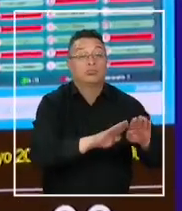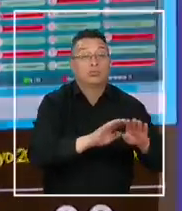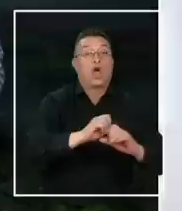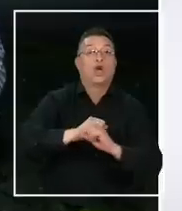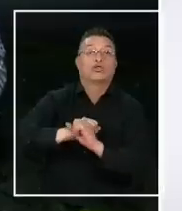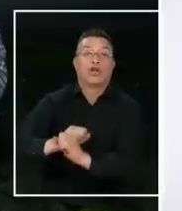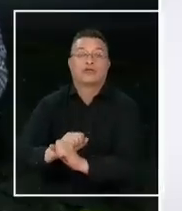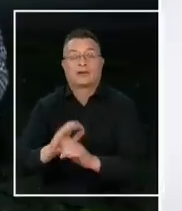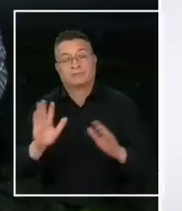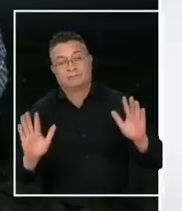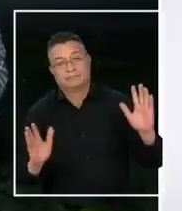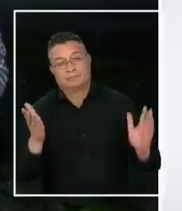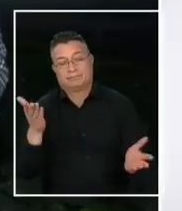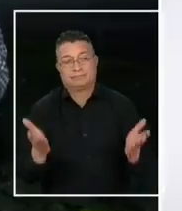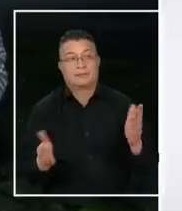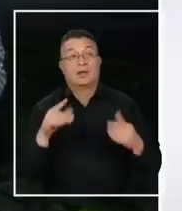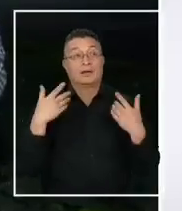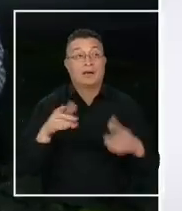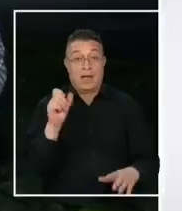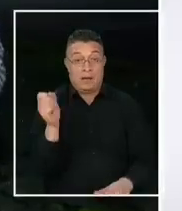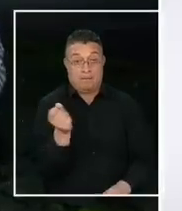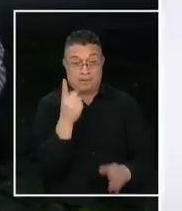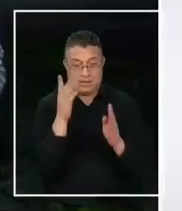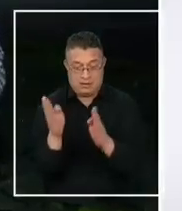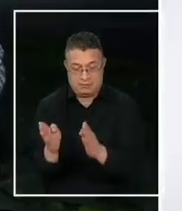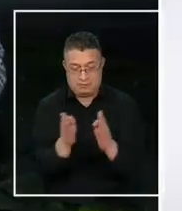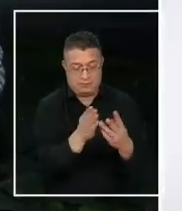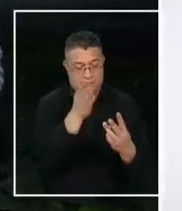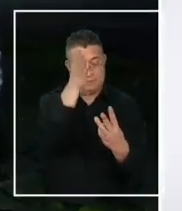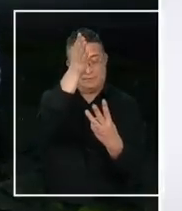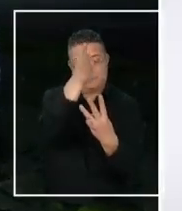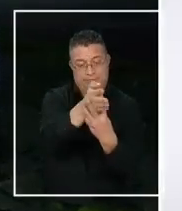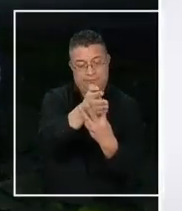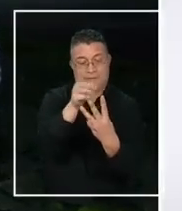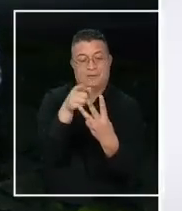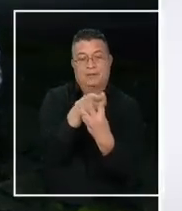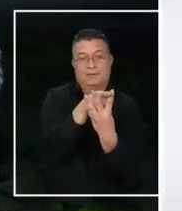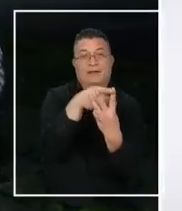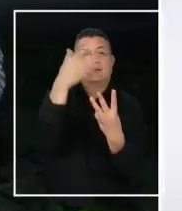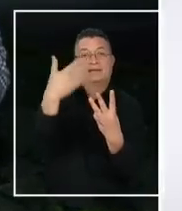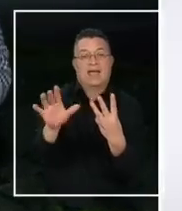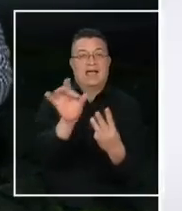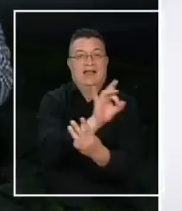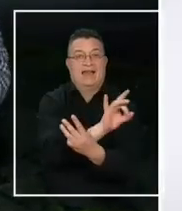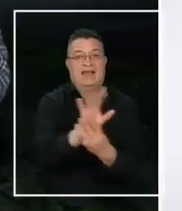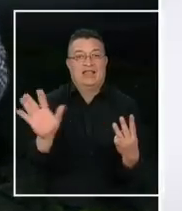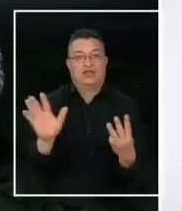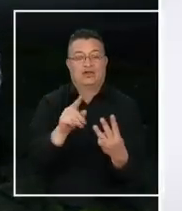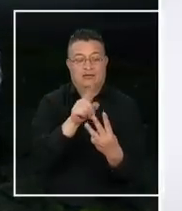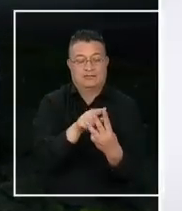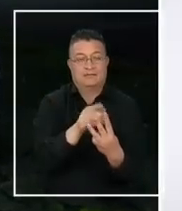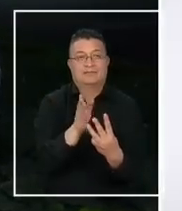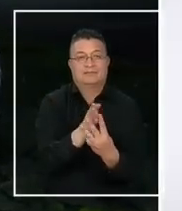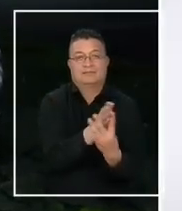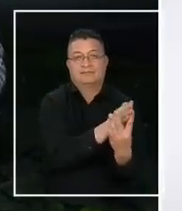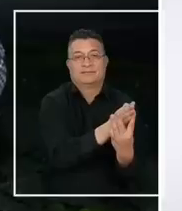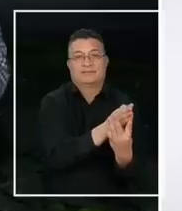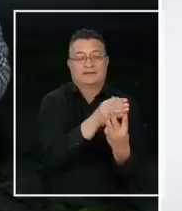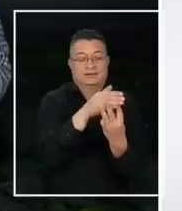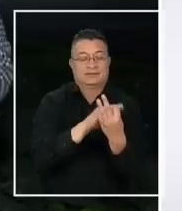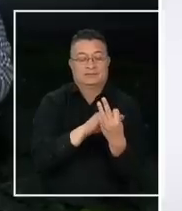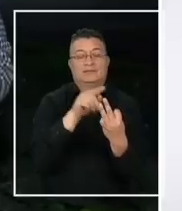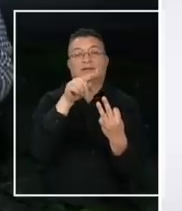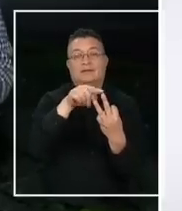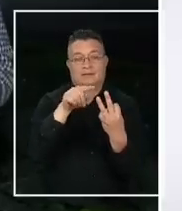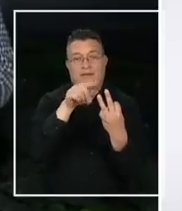Se termina entonces en la primera parte de las tres que tiene el proceso en este segundo